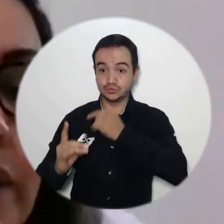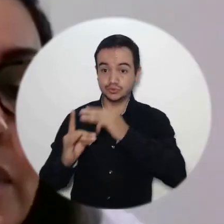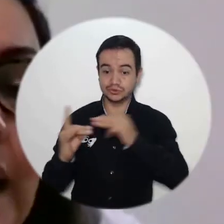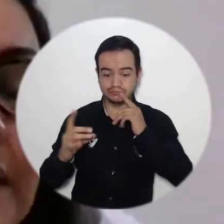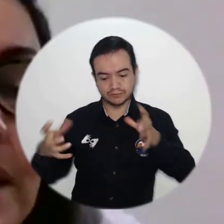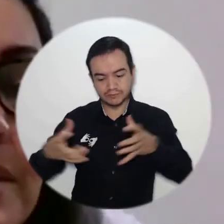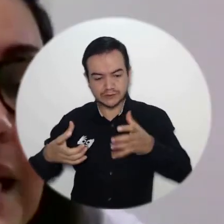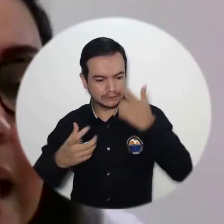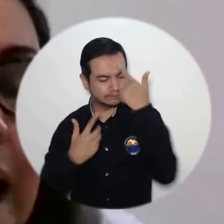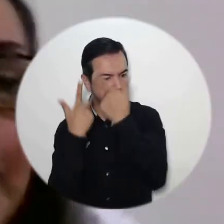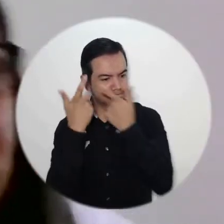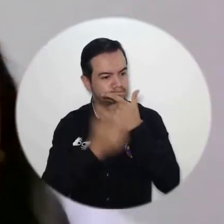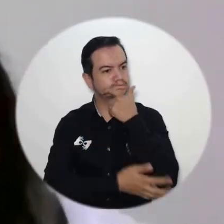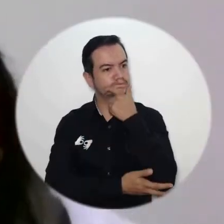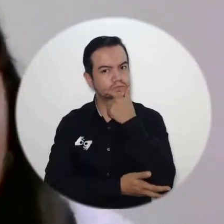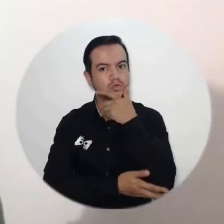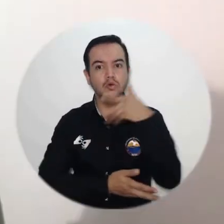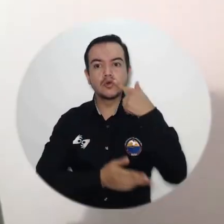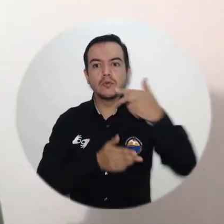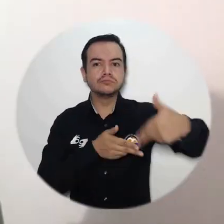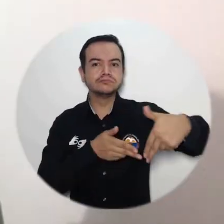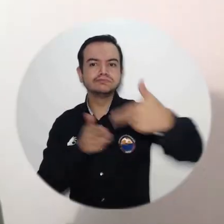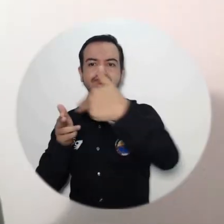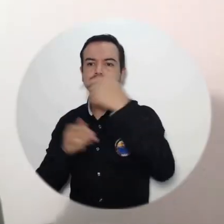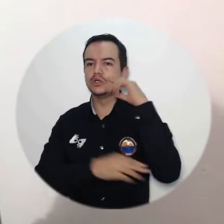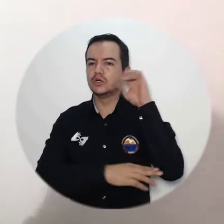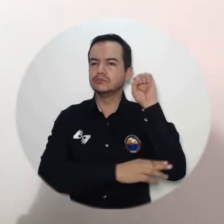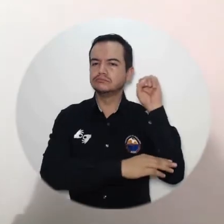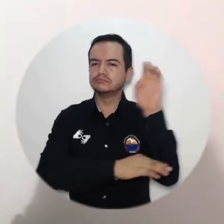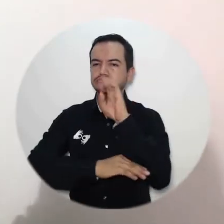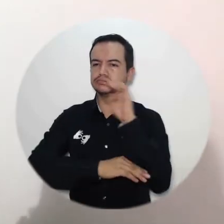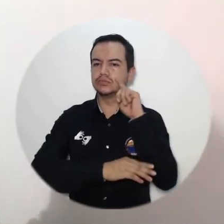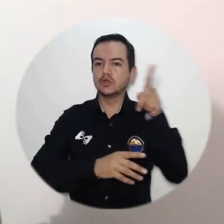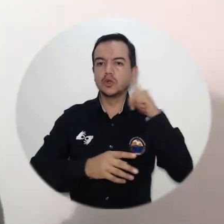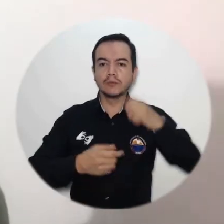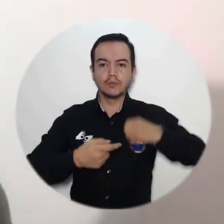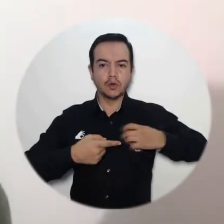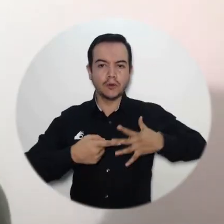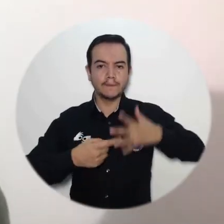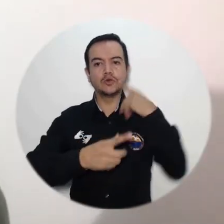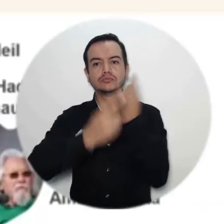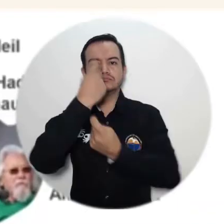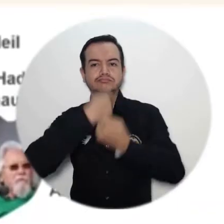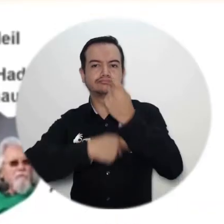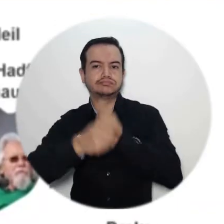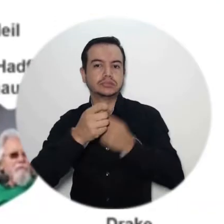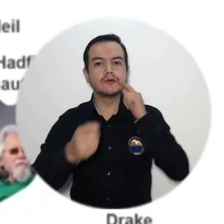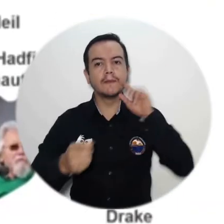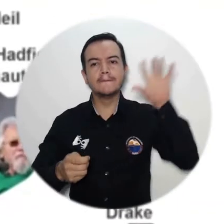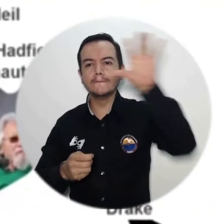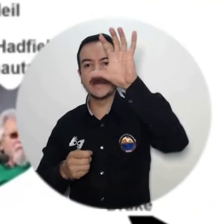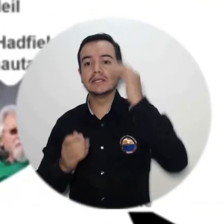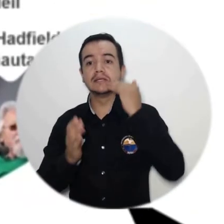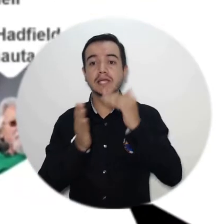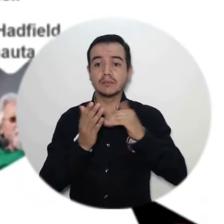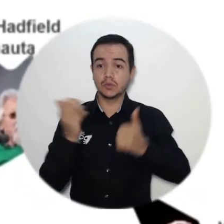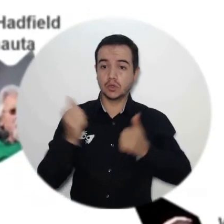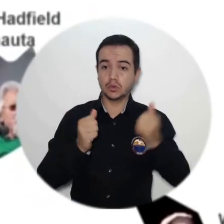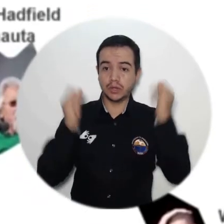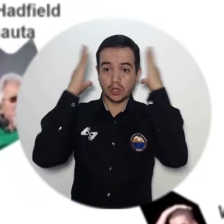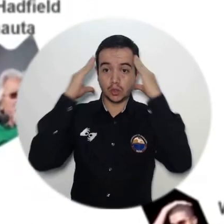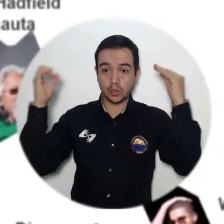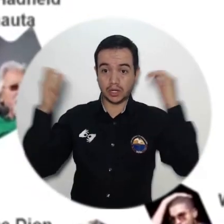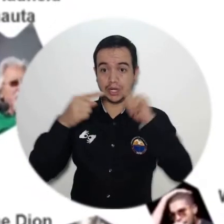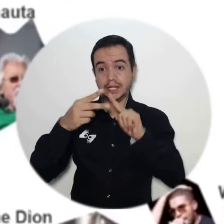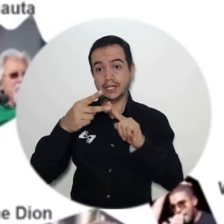una serie de conferencias que giraron en torno a las oportunidades de negocios entre Colombia y países como Canadá y Holanda, los retos y